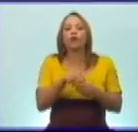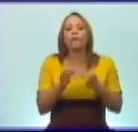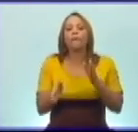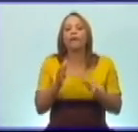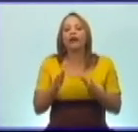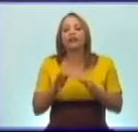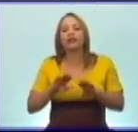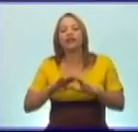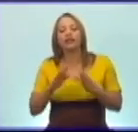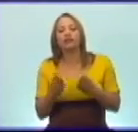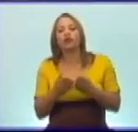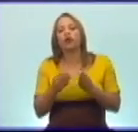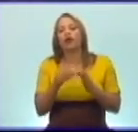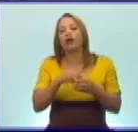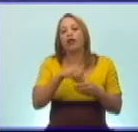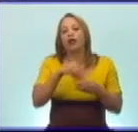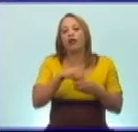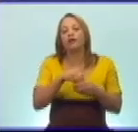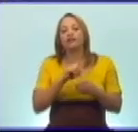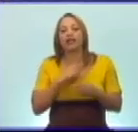composición de esta brigada.